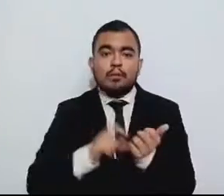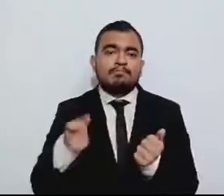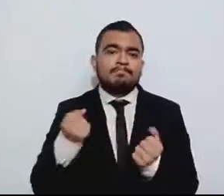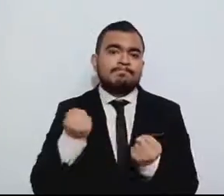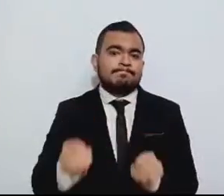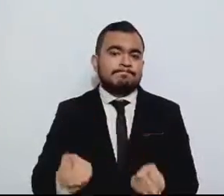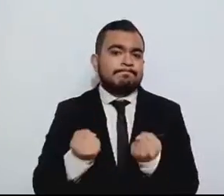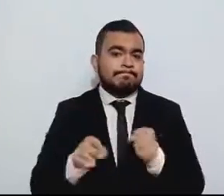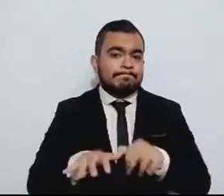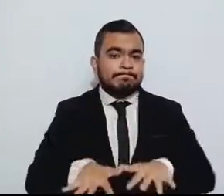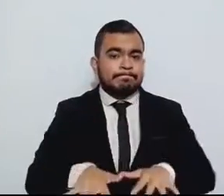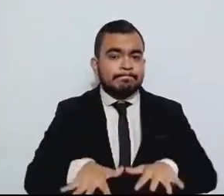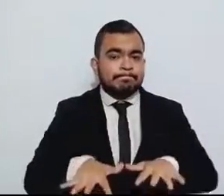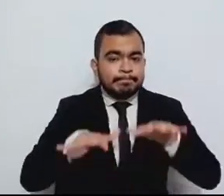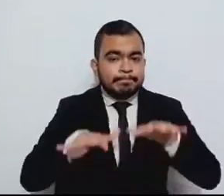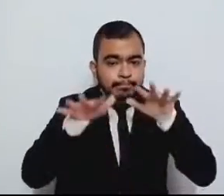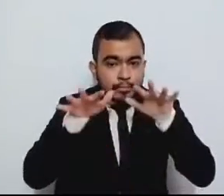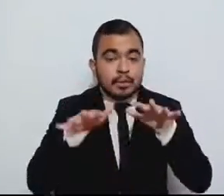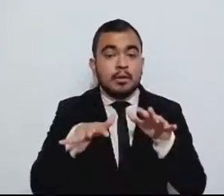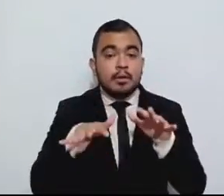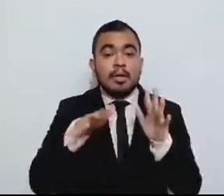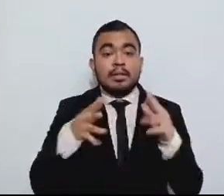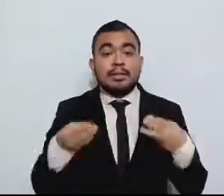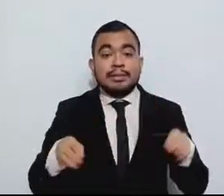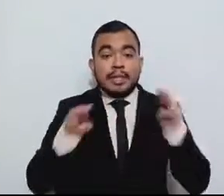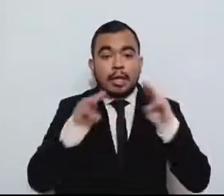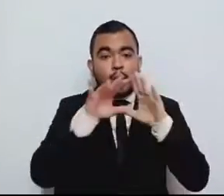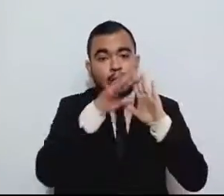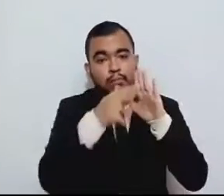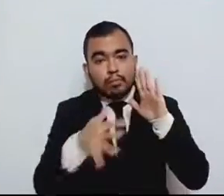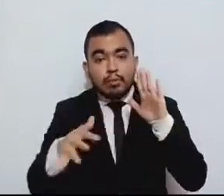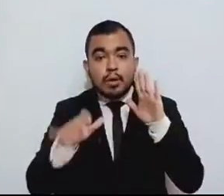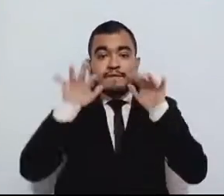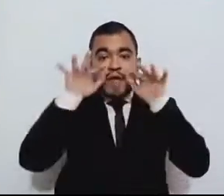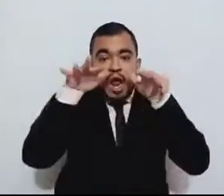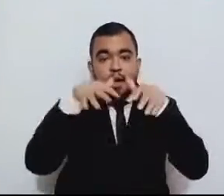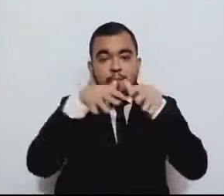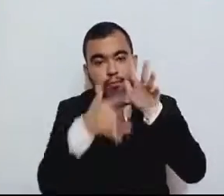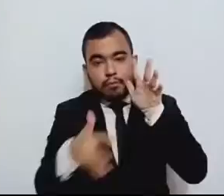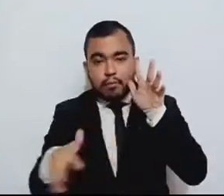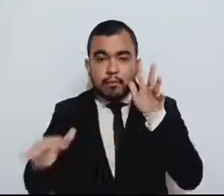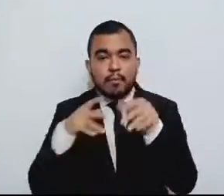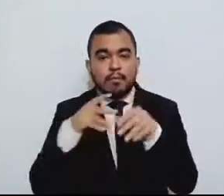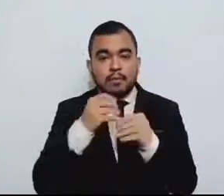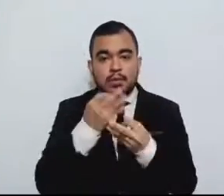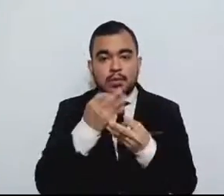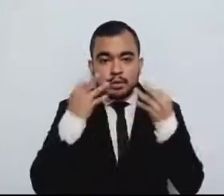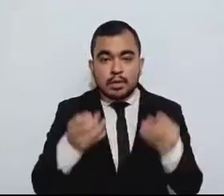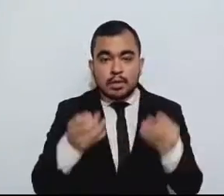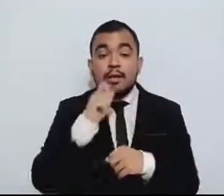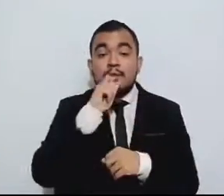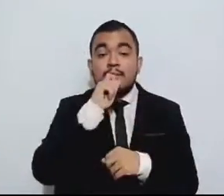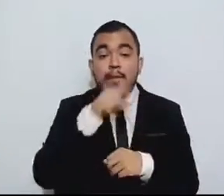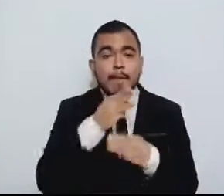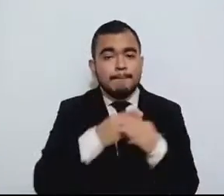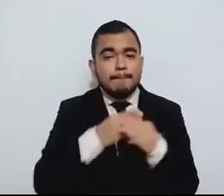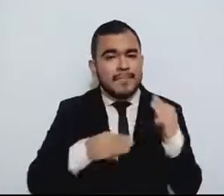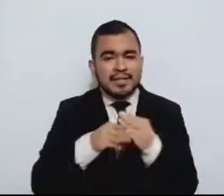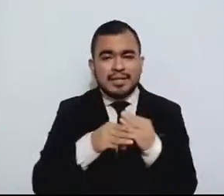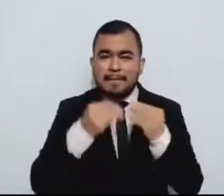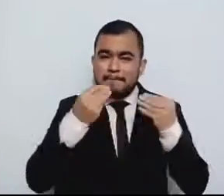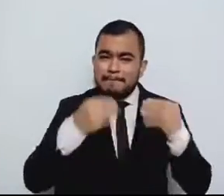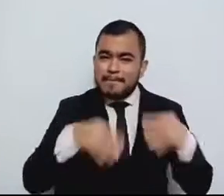deslaves de cerros y barrancas, además de las numerosas pérdidas materiales. Sin lugar a dudas, las